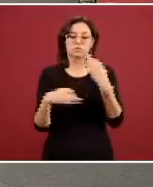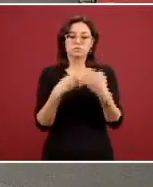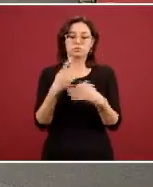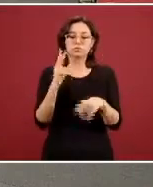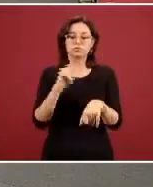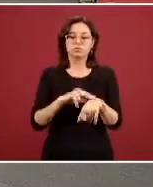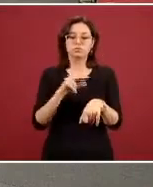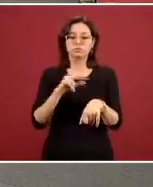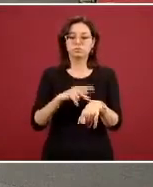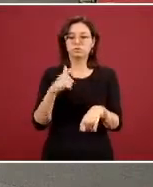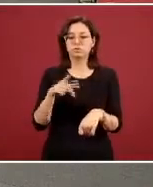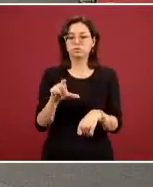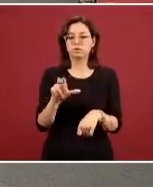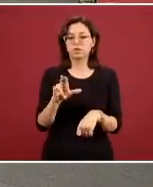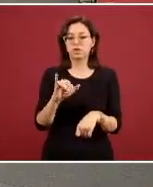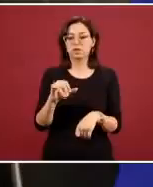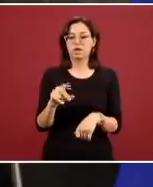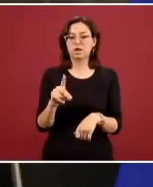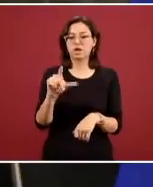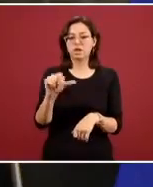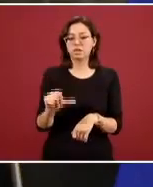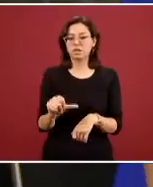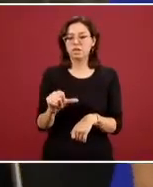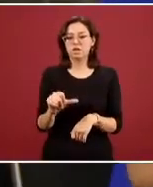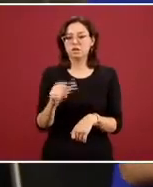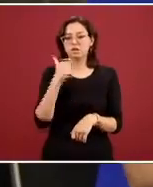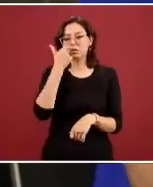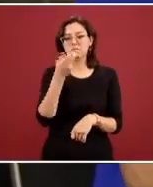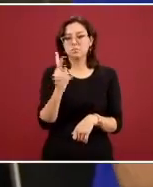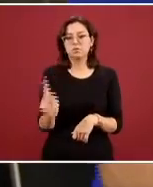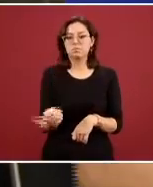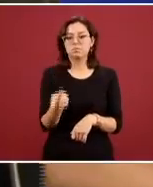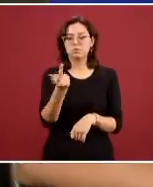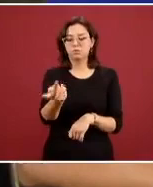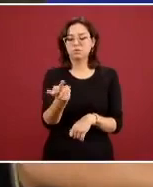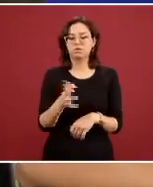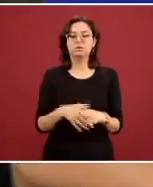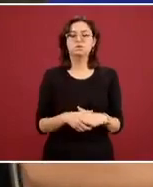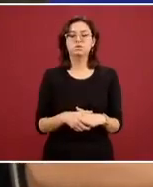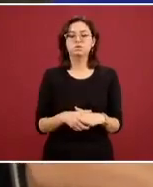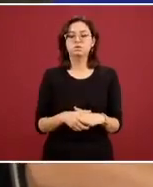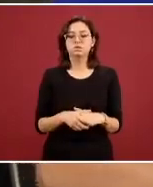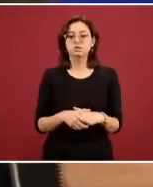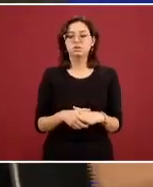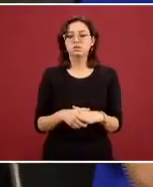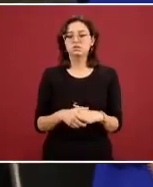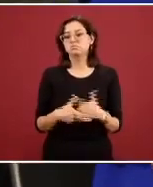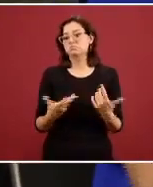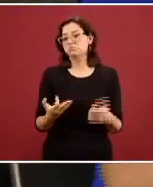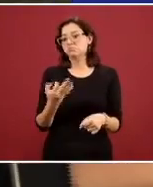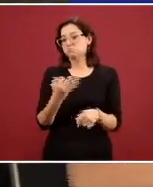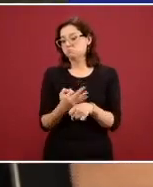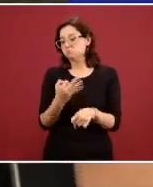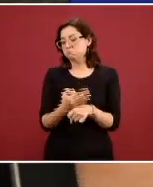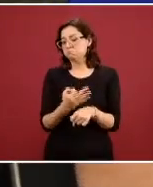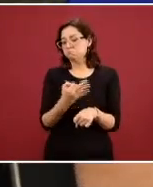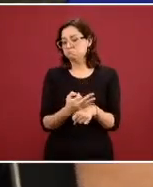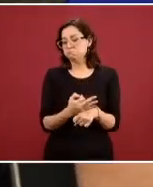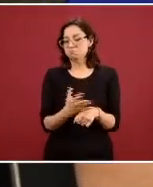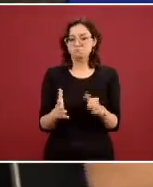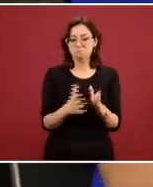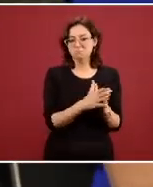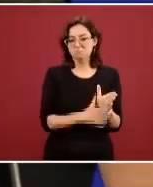Quijada quisiera preguntarle si tienen algún dato concreto de si se han incrementado los casos precisamente